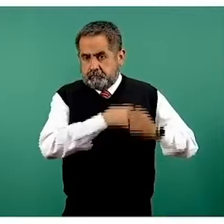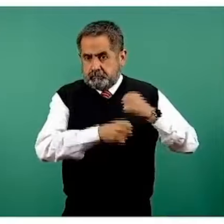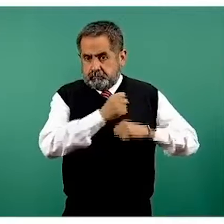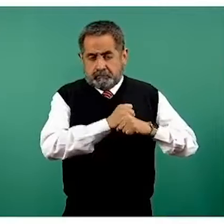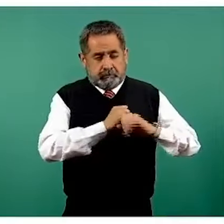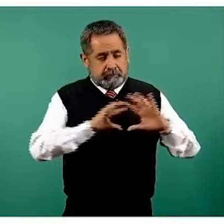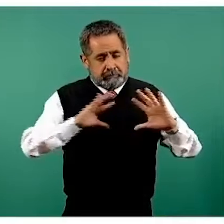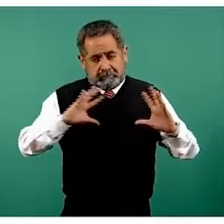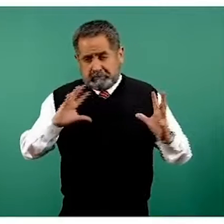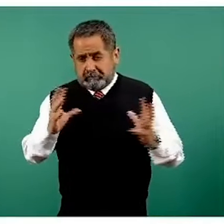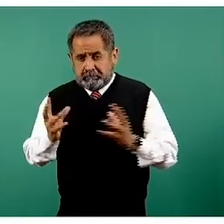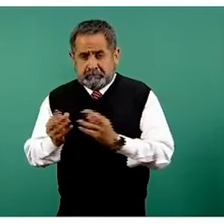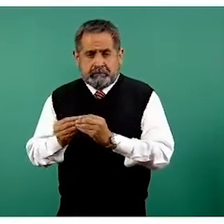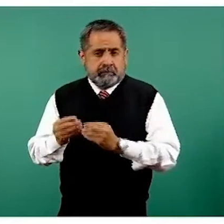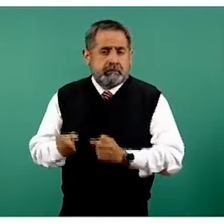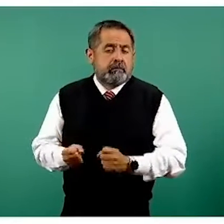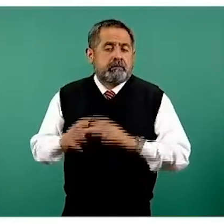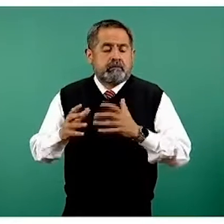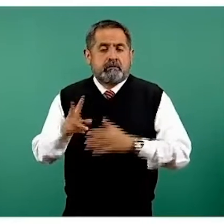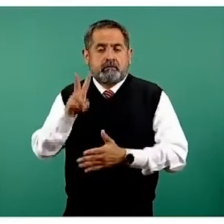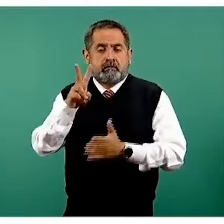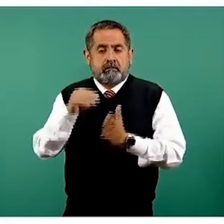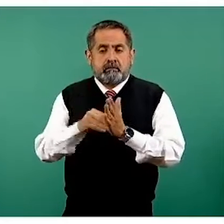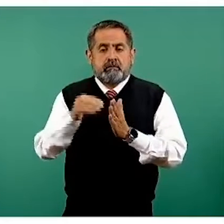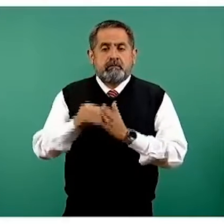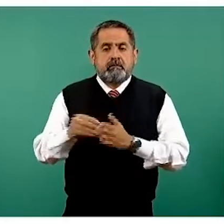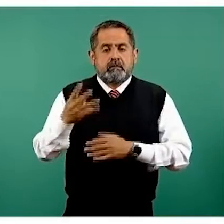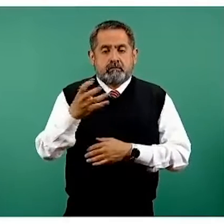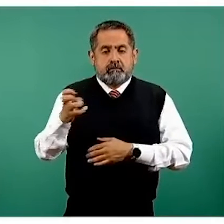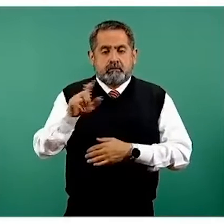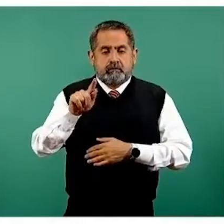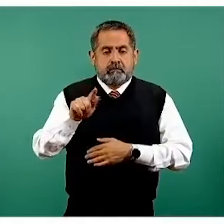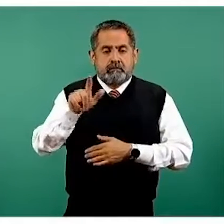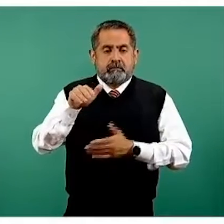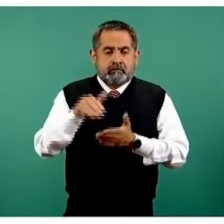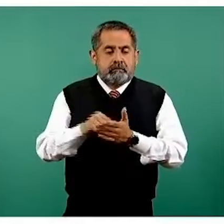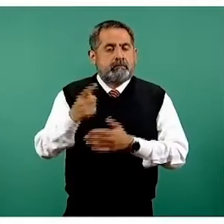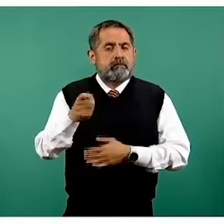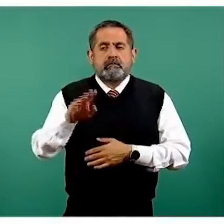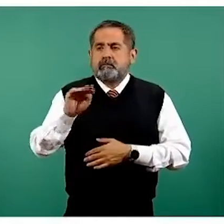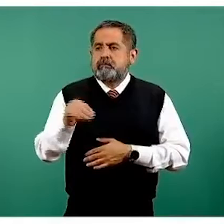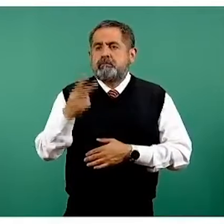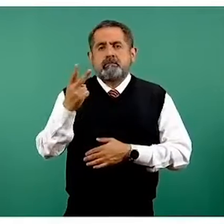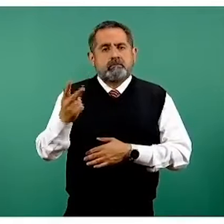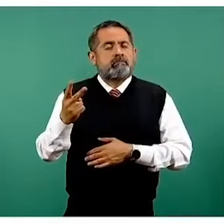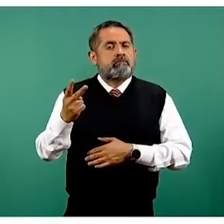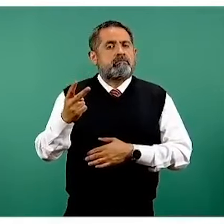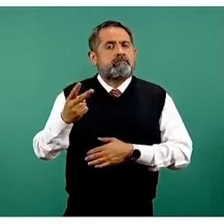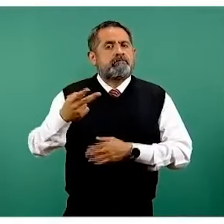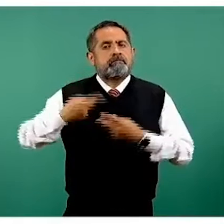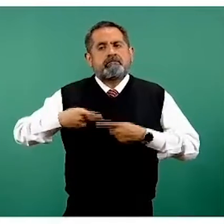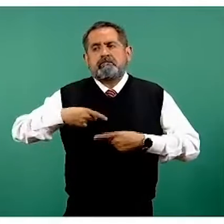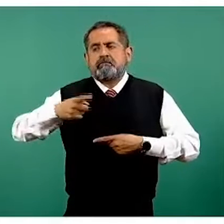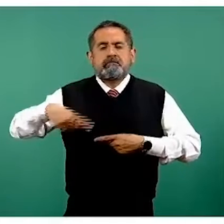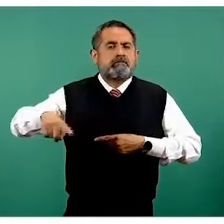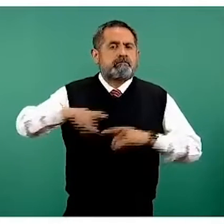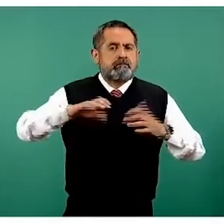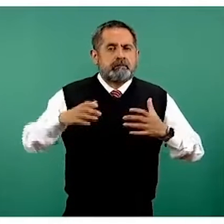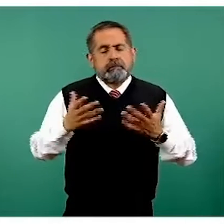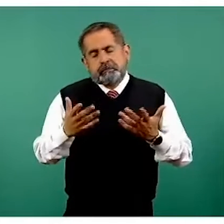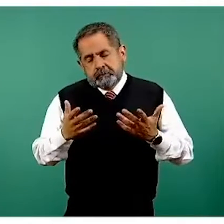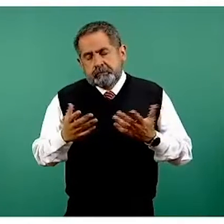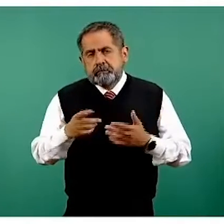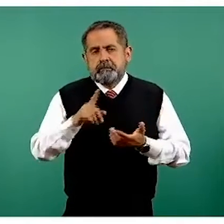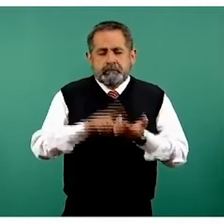se han contabilizado 2 millones 473 mil 194 personas que se consideran